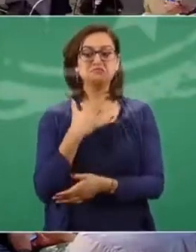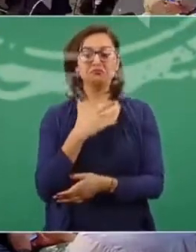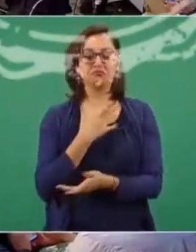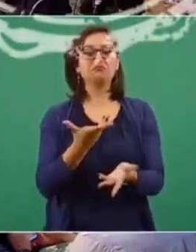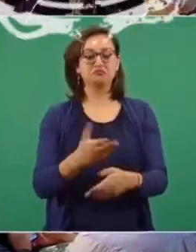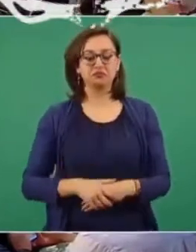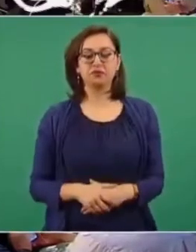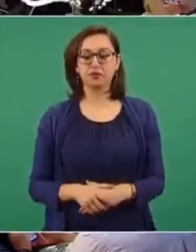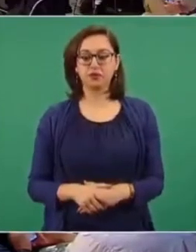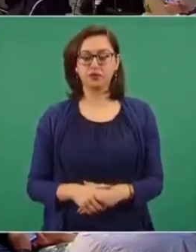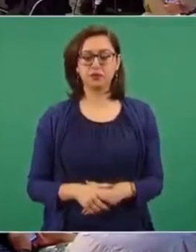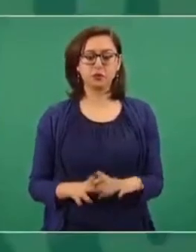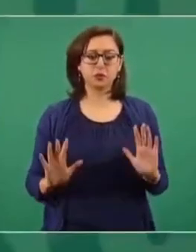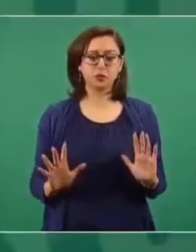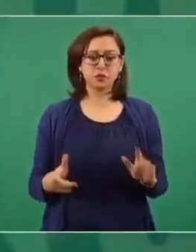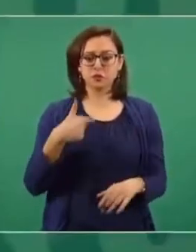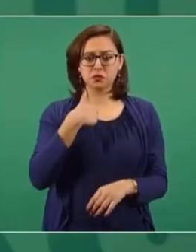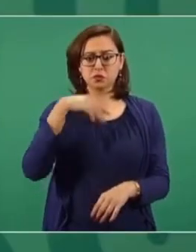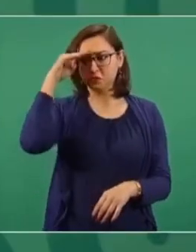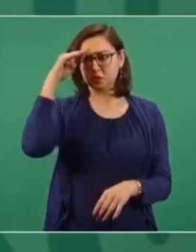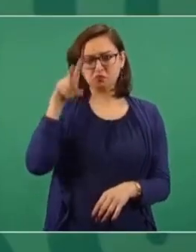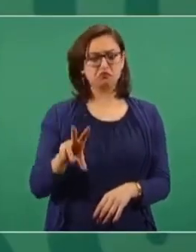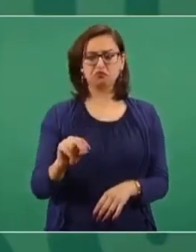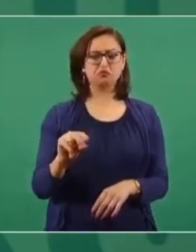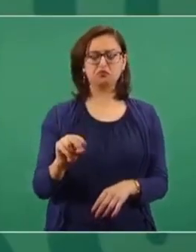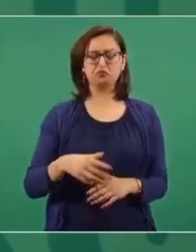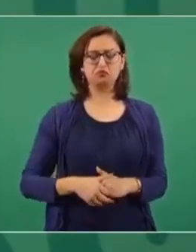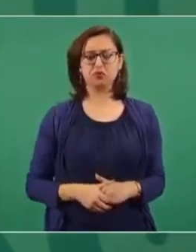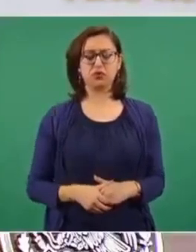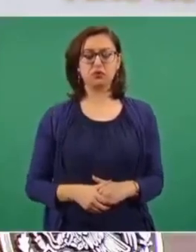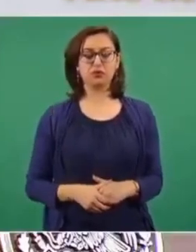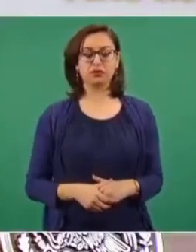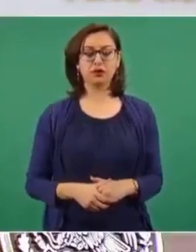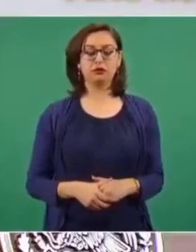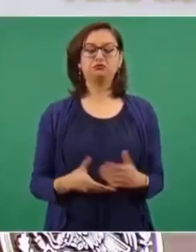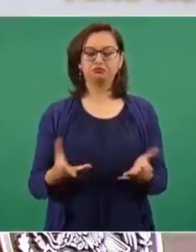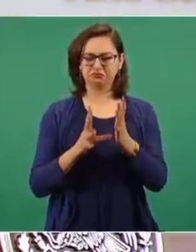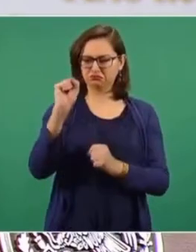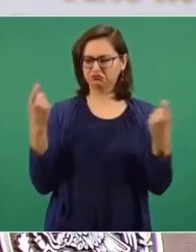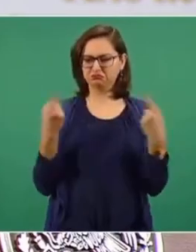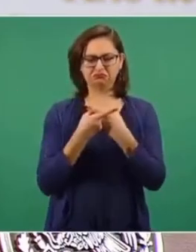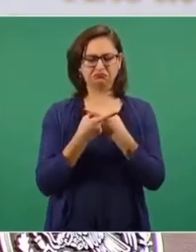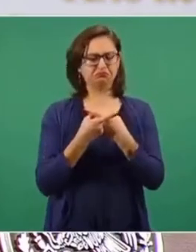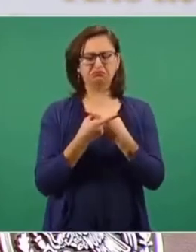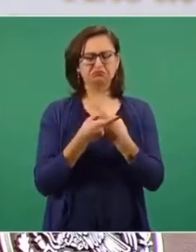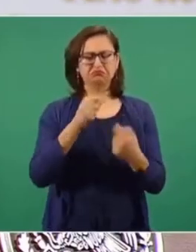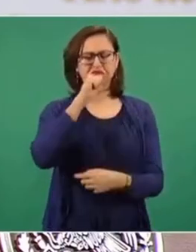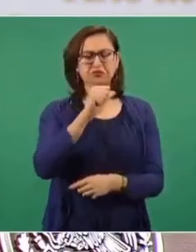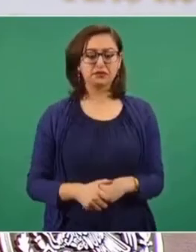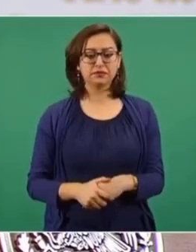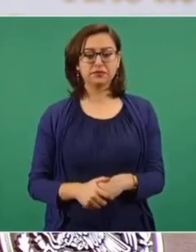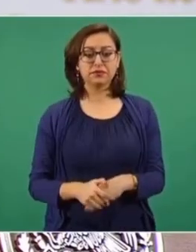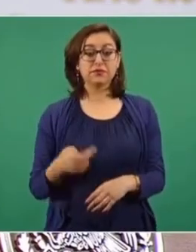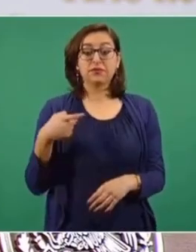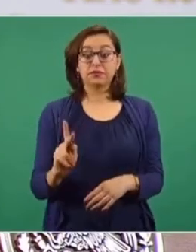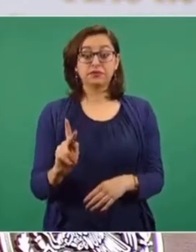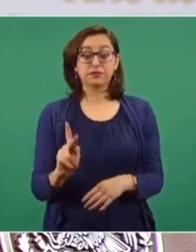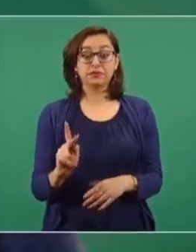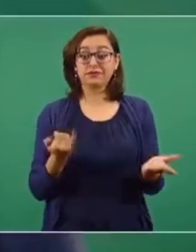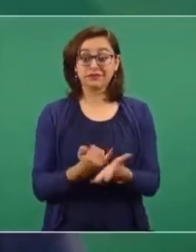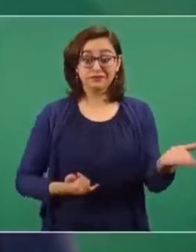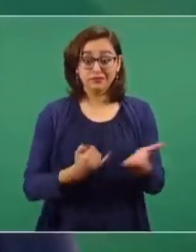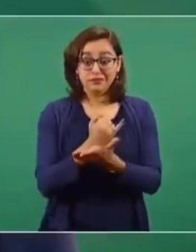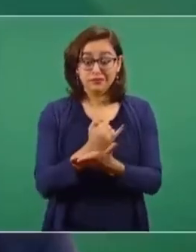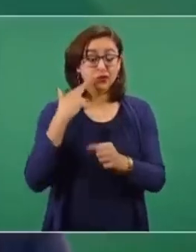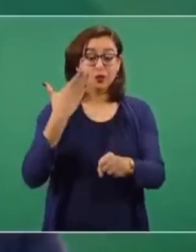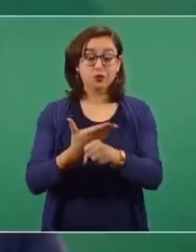Yo entiendo que no, que es constitucional, que no es inconstitucional, pero eso lo van a